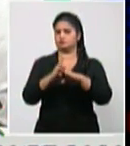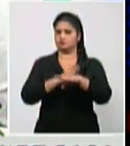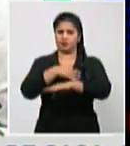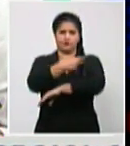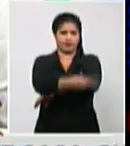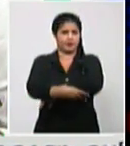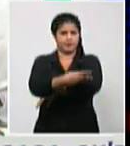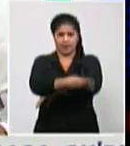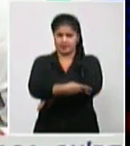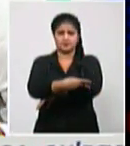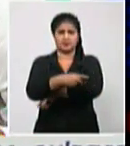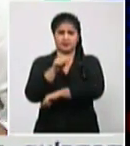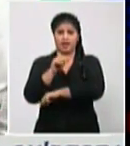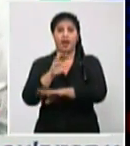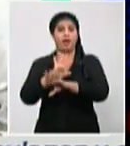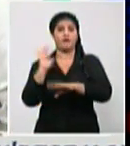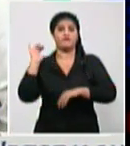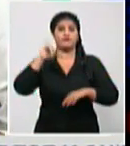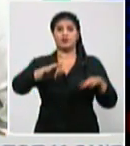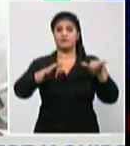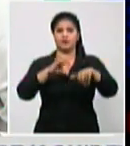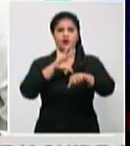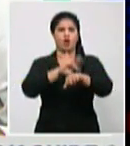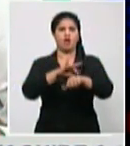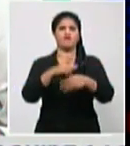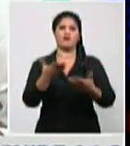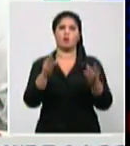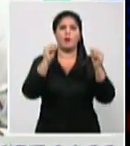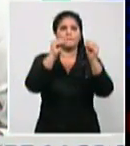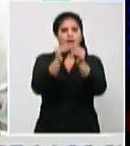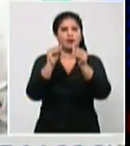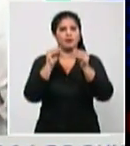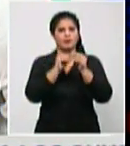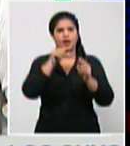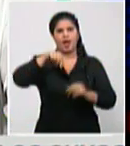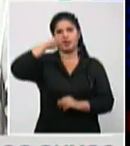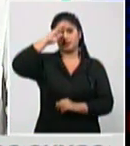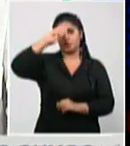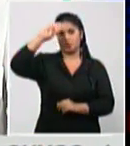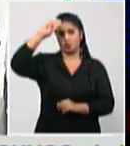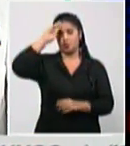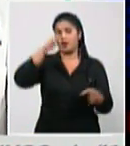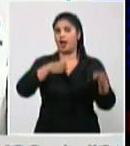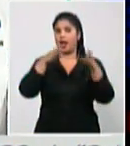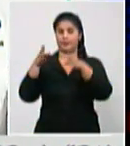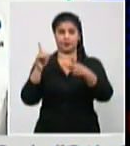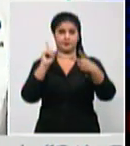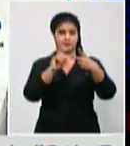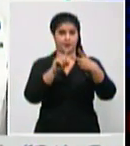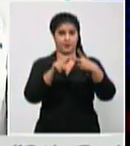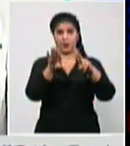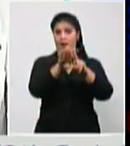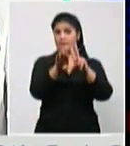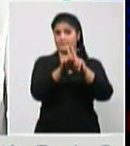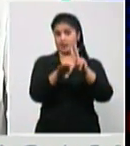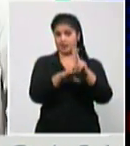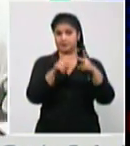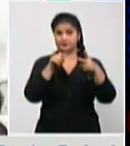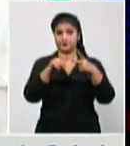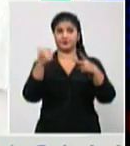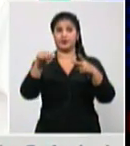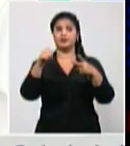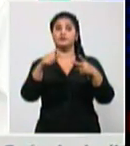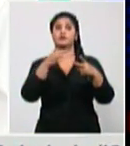de países segundo a partir del 10 de enero toda la persona que arribe a nuestro país